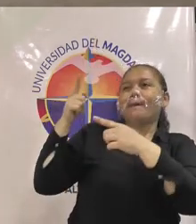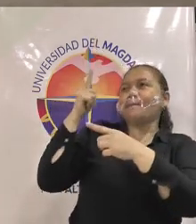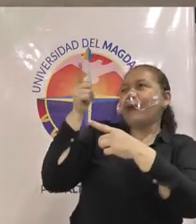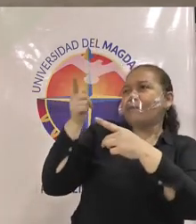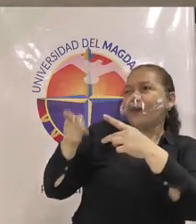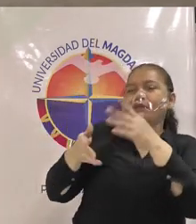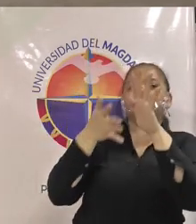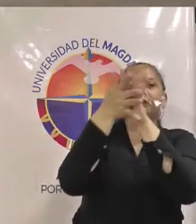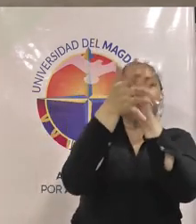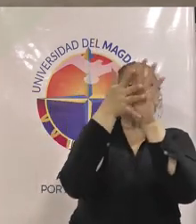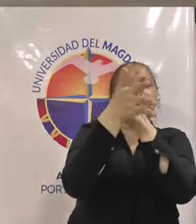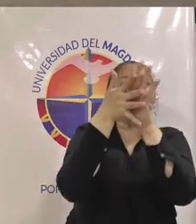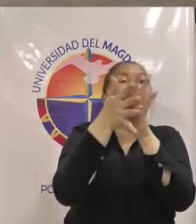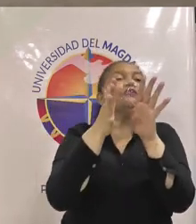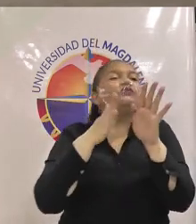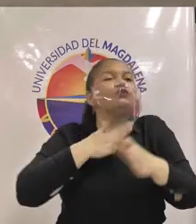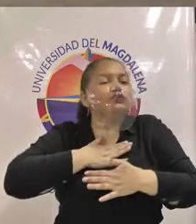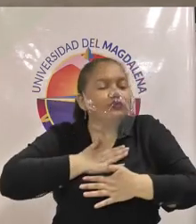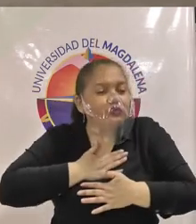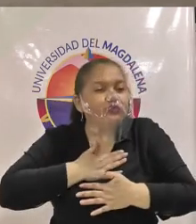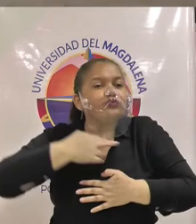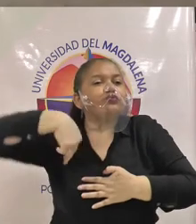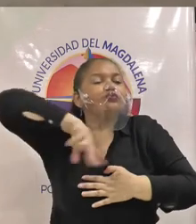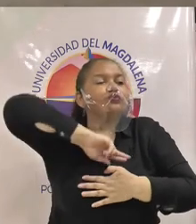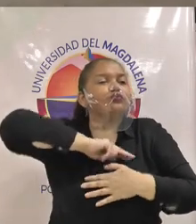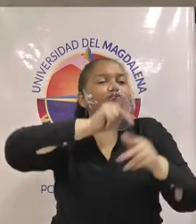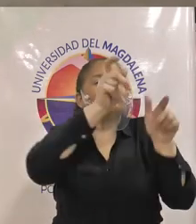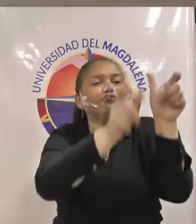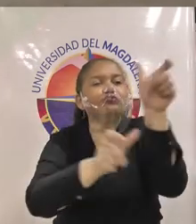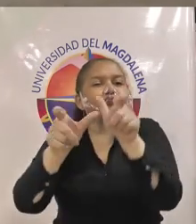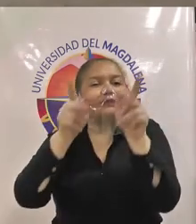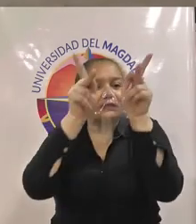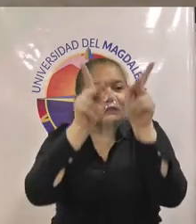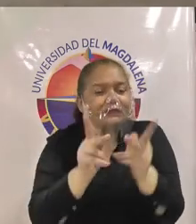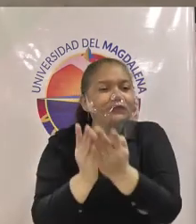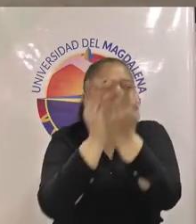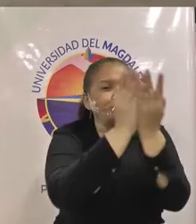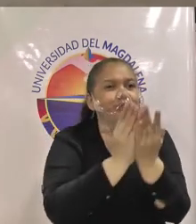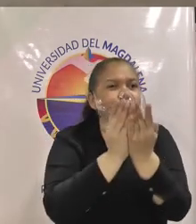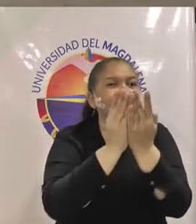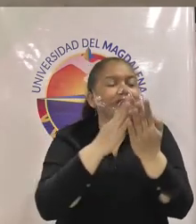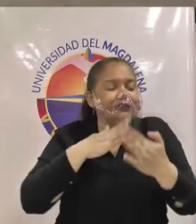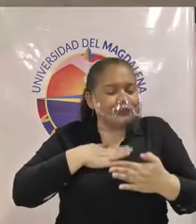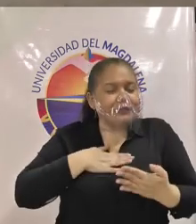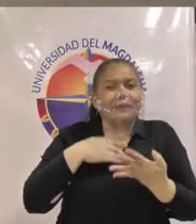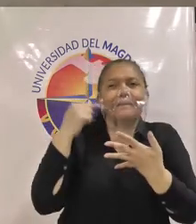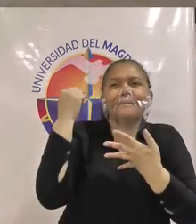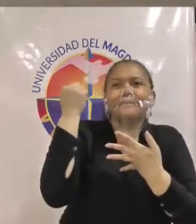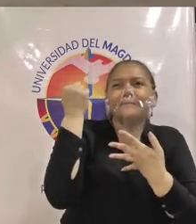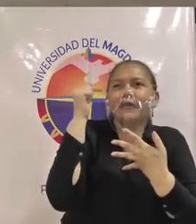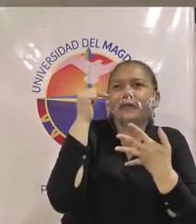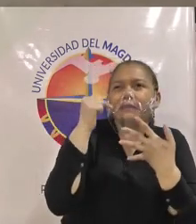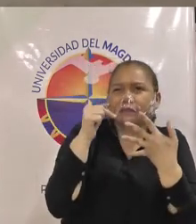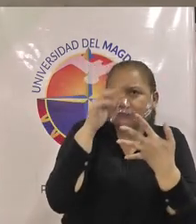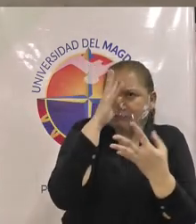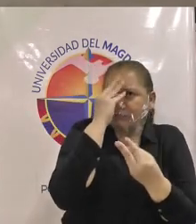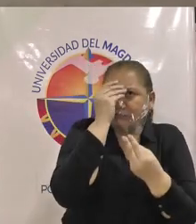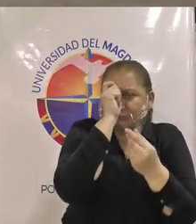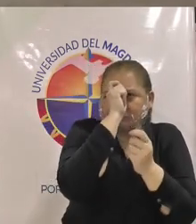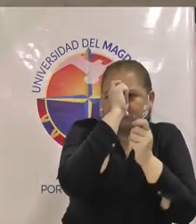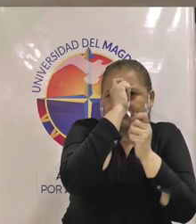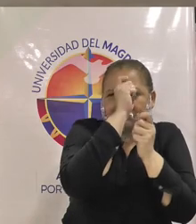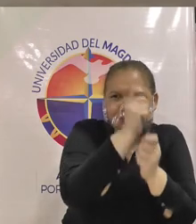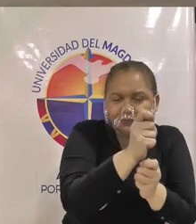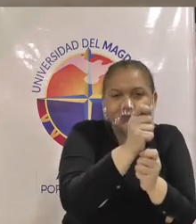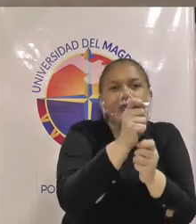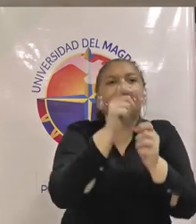lineamientos que como estudiante y que como universidad debemos seguir de tal manera de que se genere una